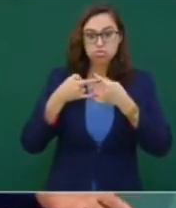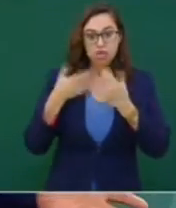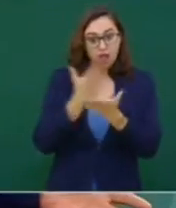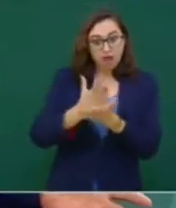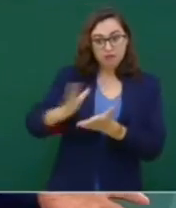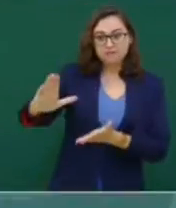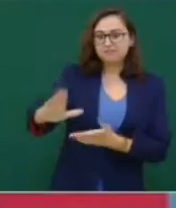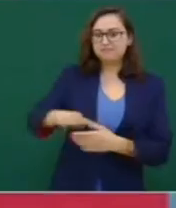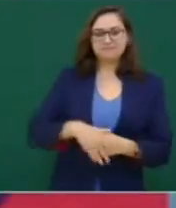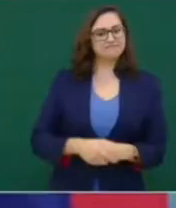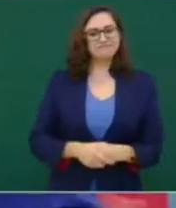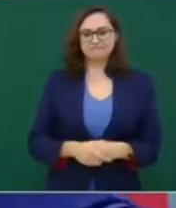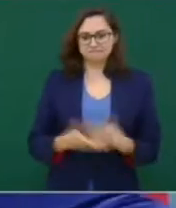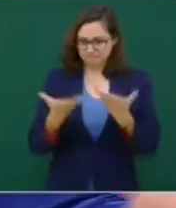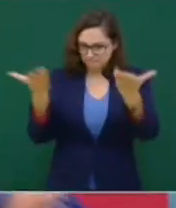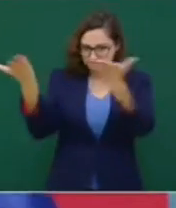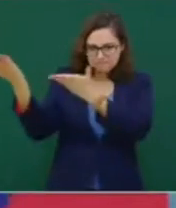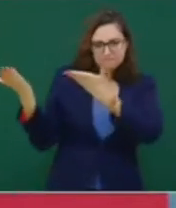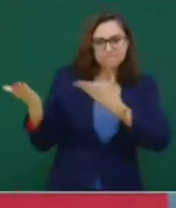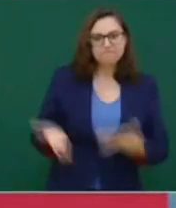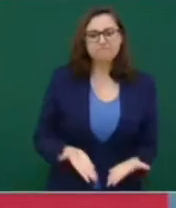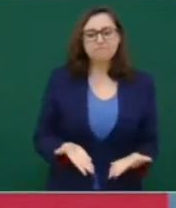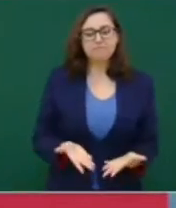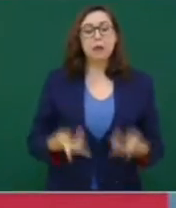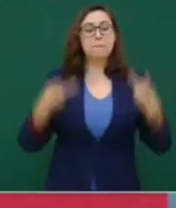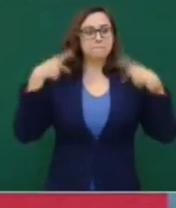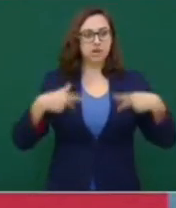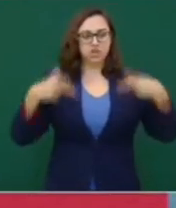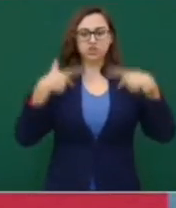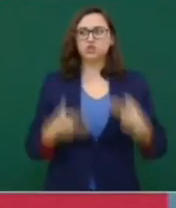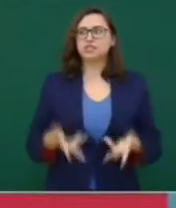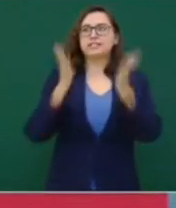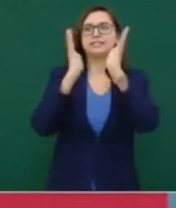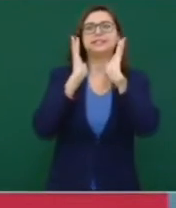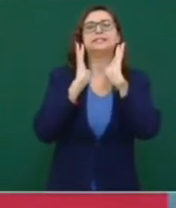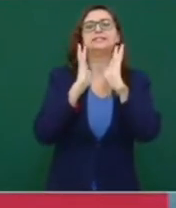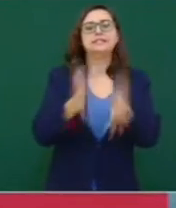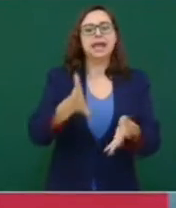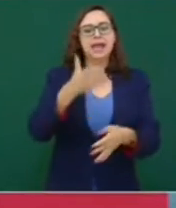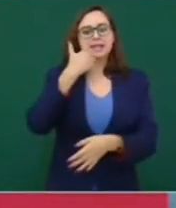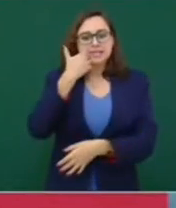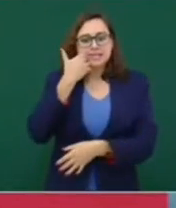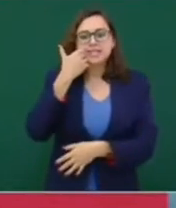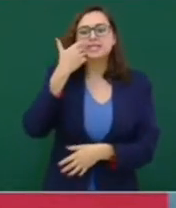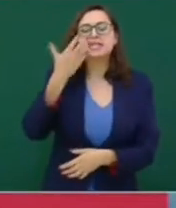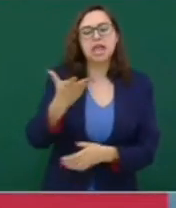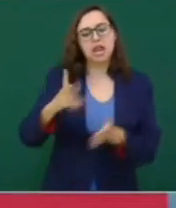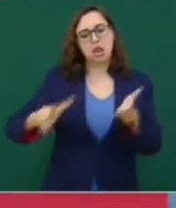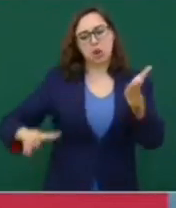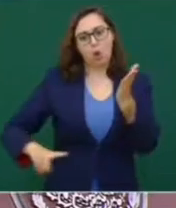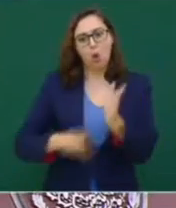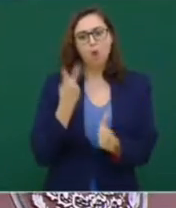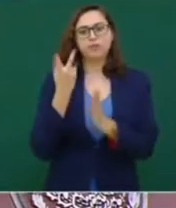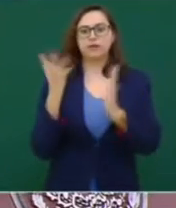tener más participación.